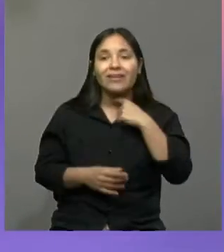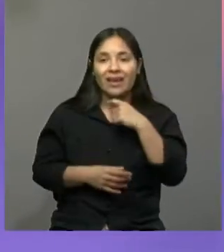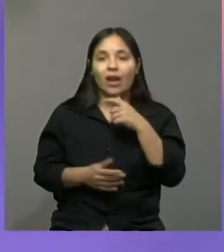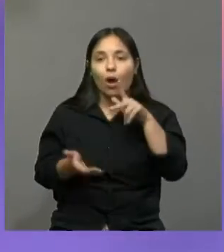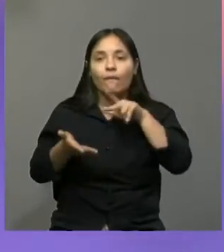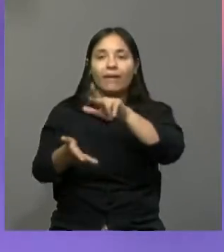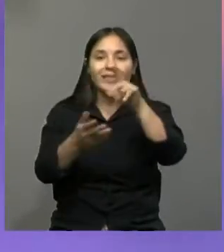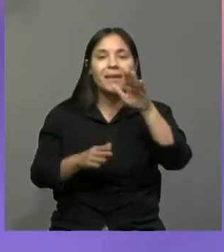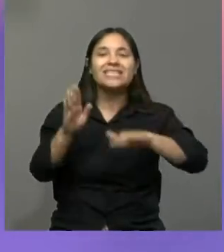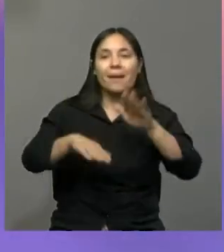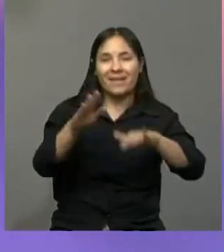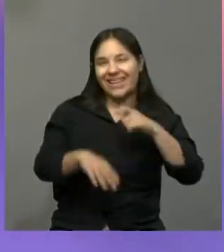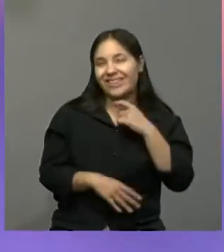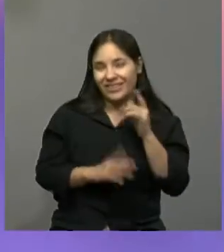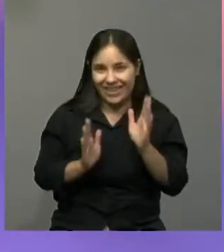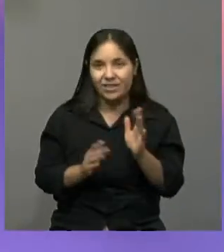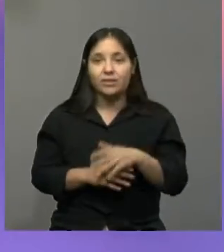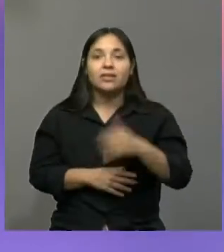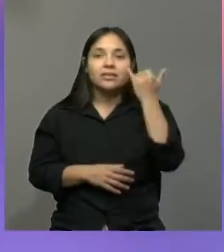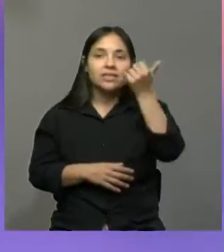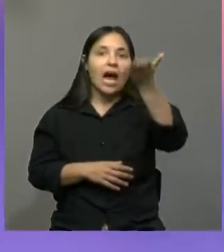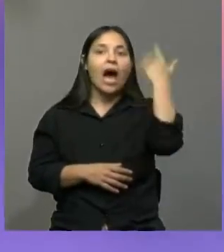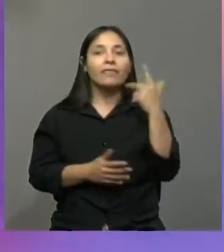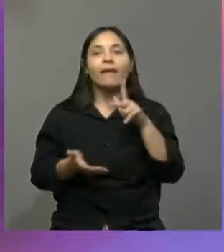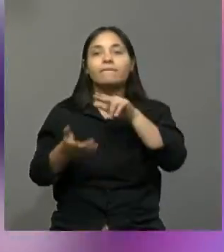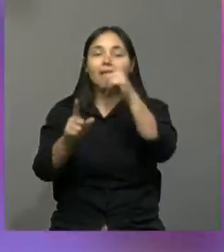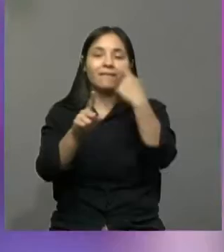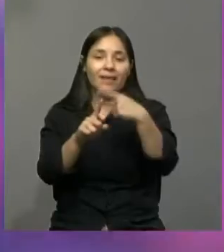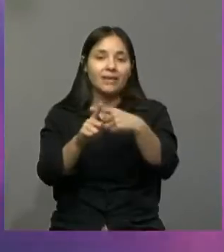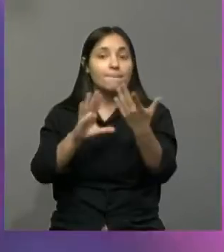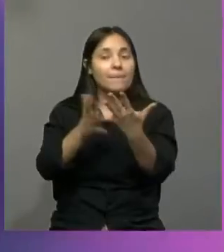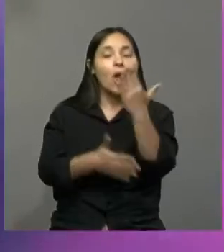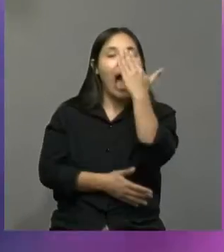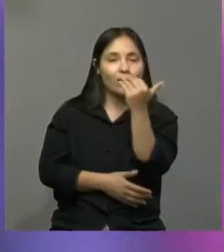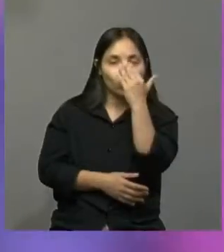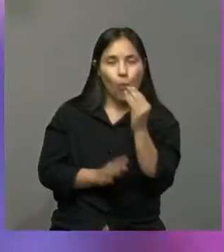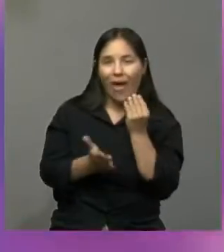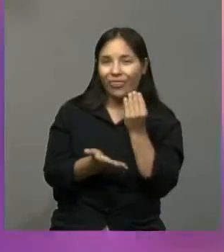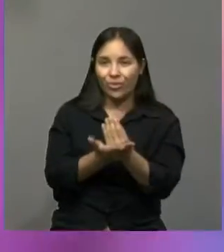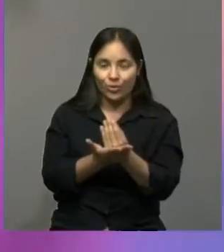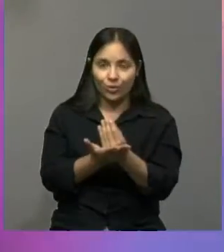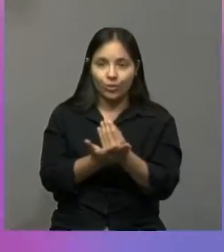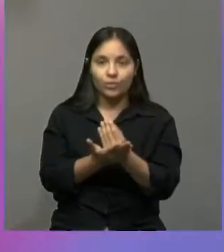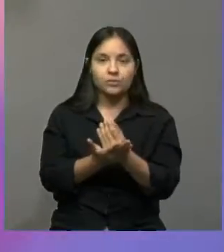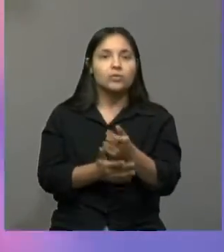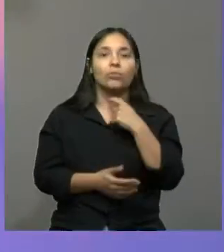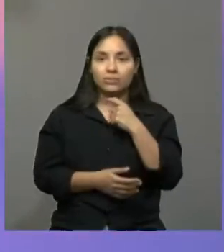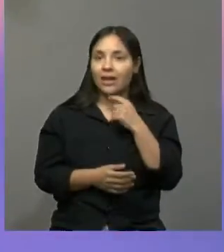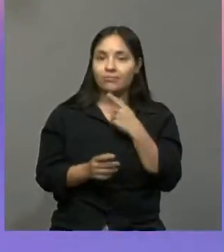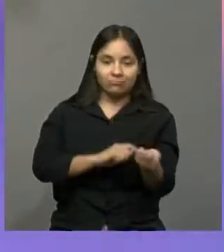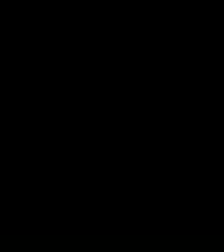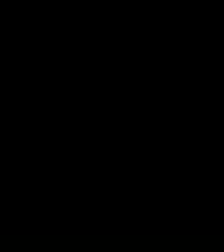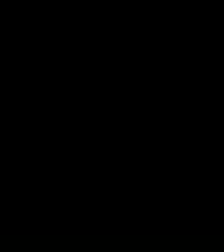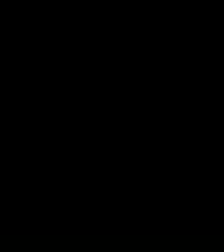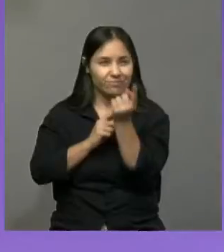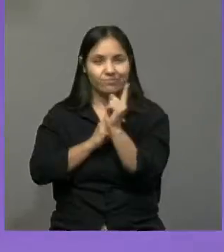zapateando, porque yo ya he estado en vendimia centrales, pero bailando, actuando. Ah, Pero quiero estar allá zapateando,